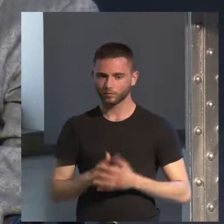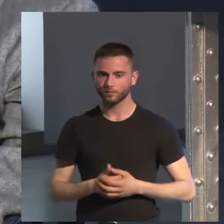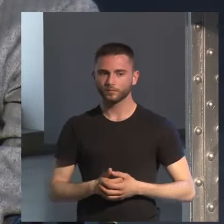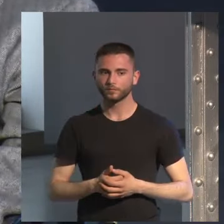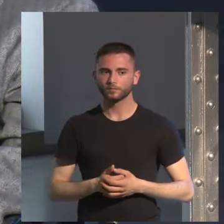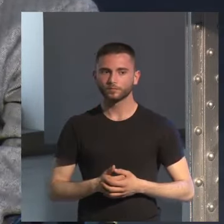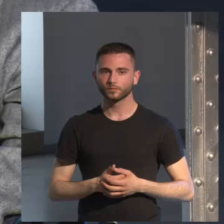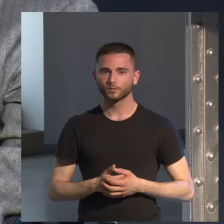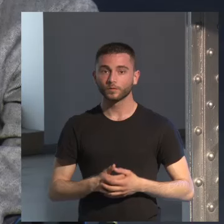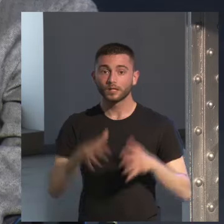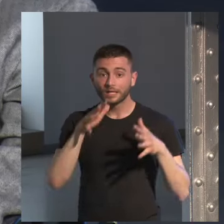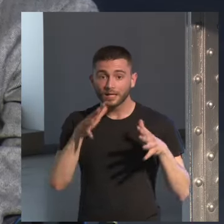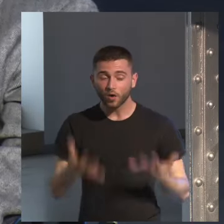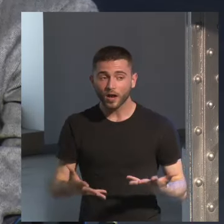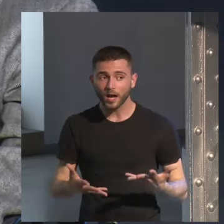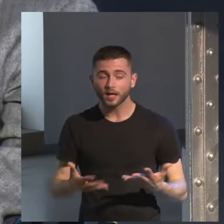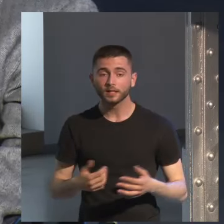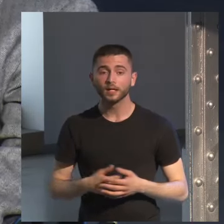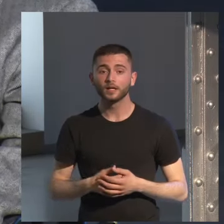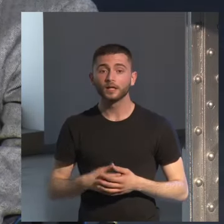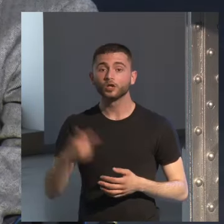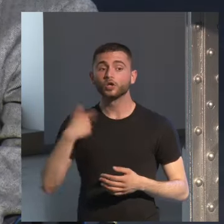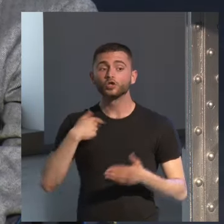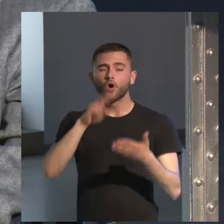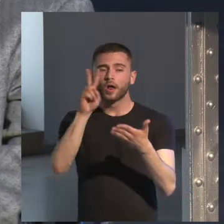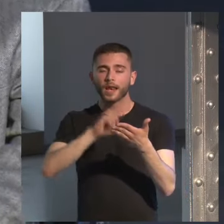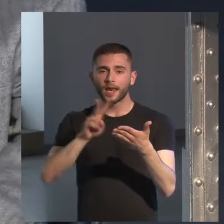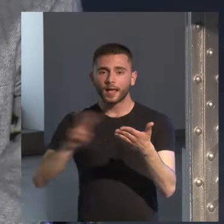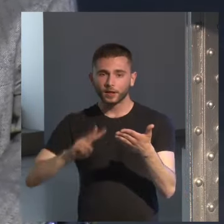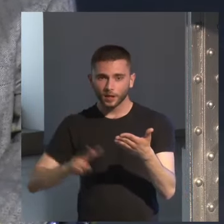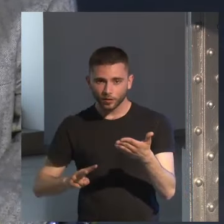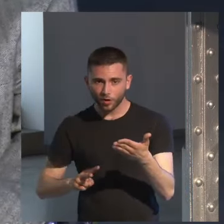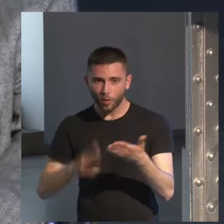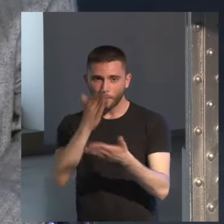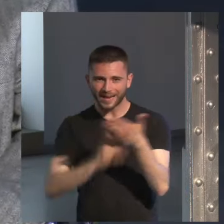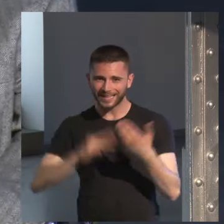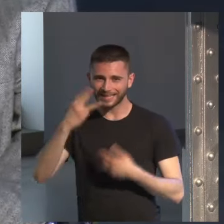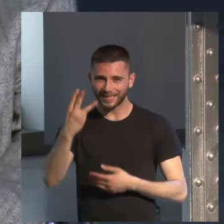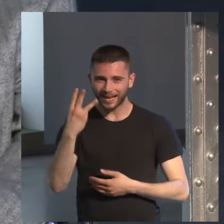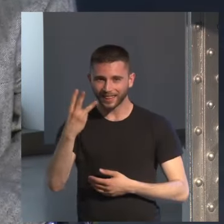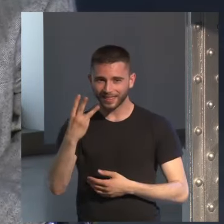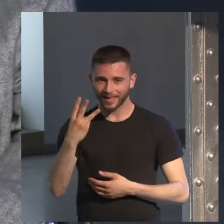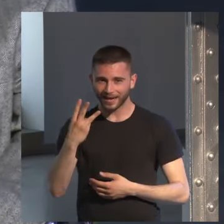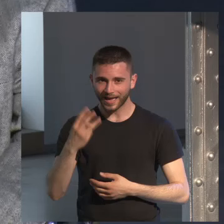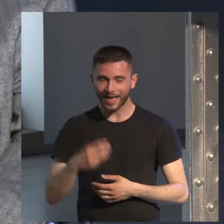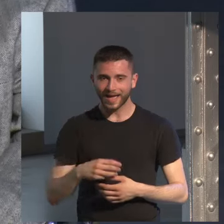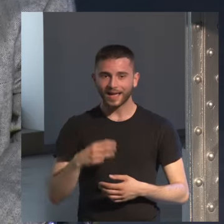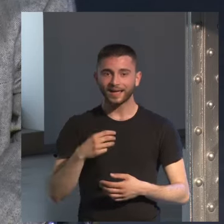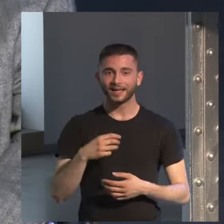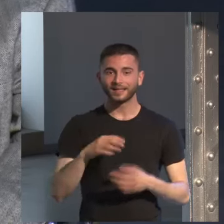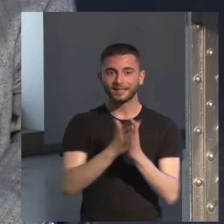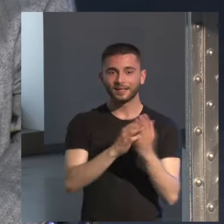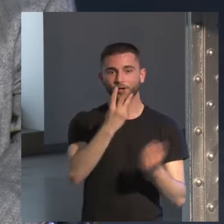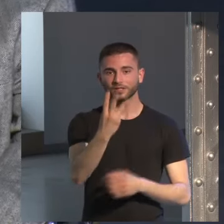y y ahora mismo estoy leyendo la tercera parte de la trilogía berlinesa de